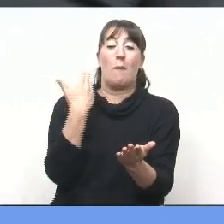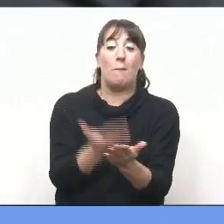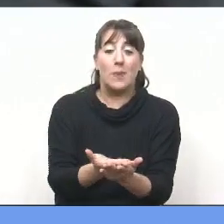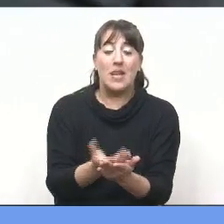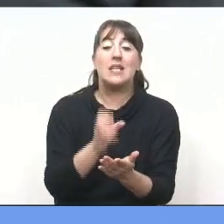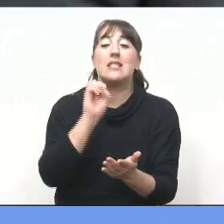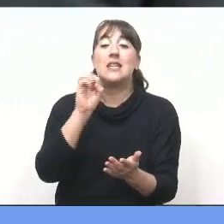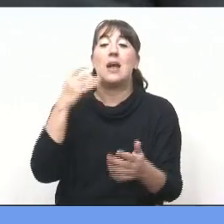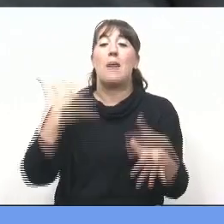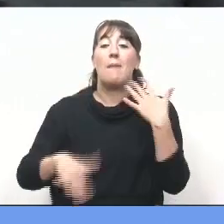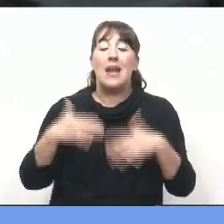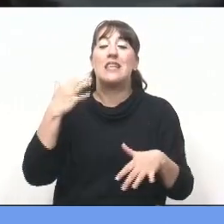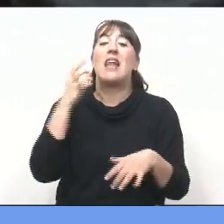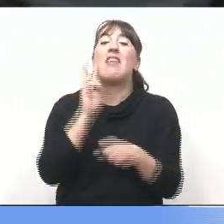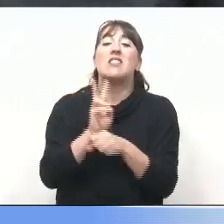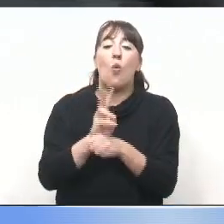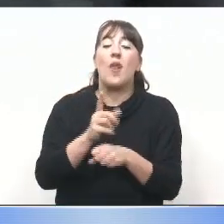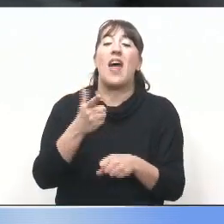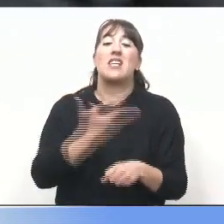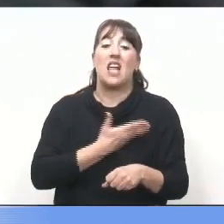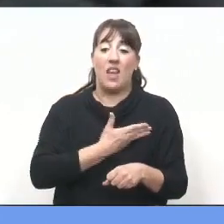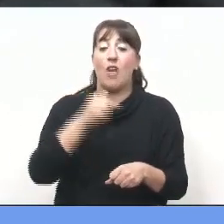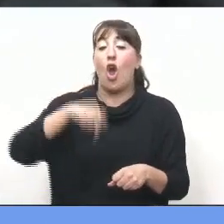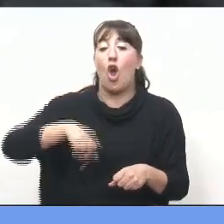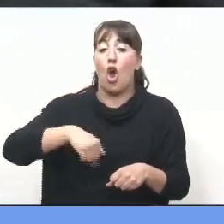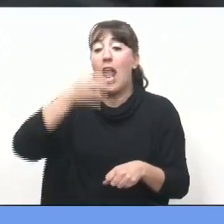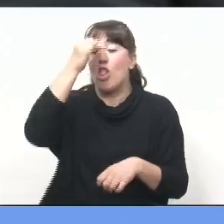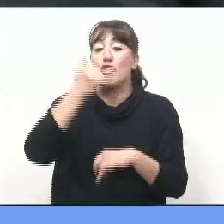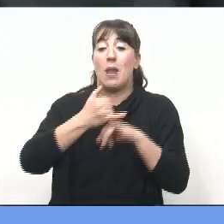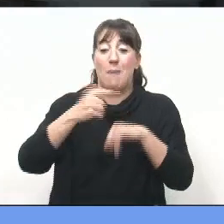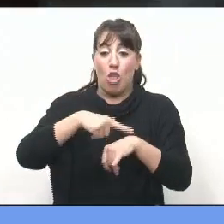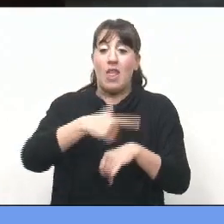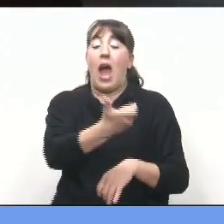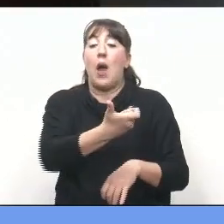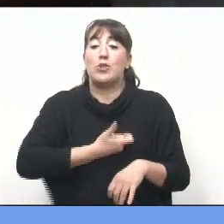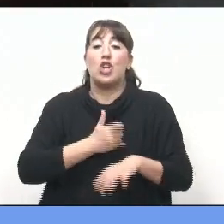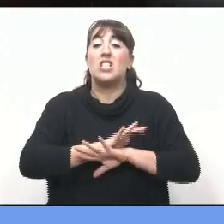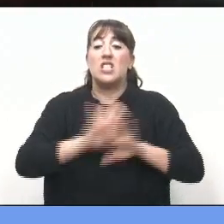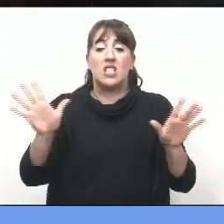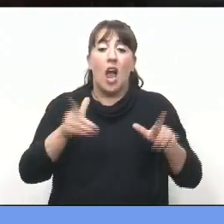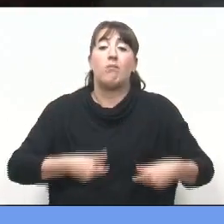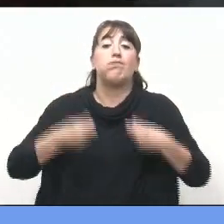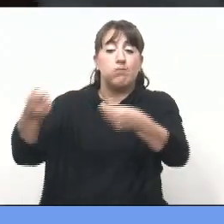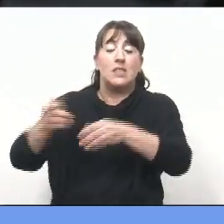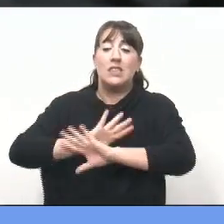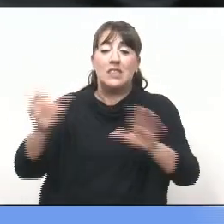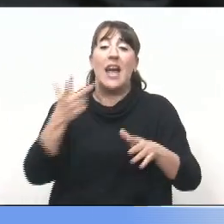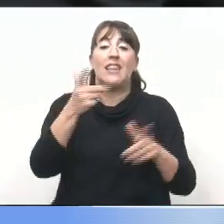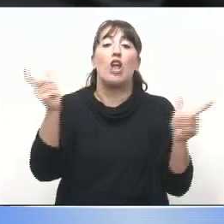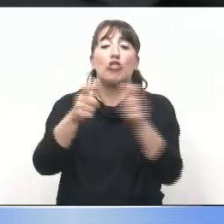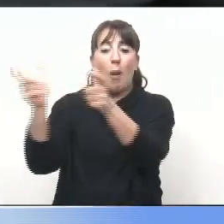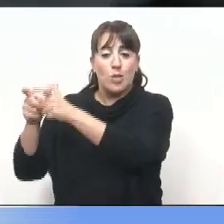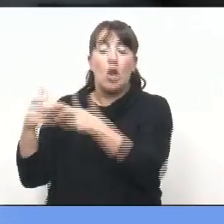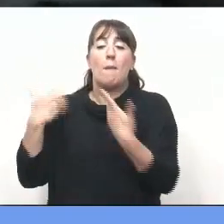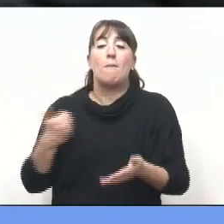Emergencia en Seguridad en Santa Fe. Hoy a las 12 del mediodía nos avisaron que ya había sido girado a tres comisiones y por eso lo que queremos